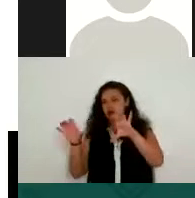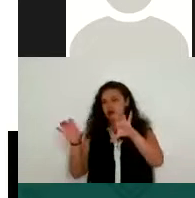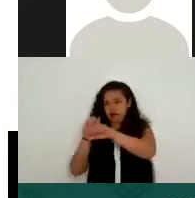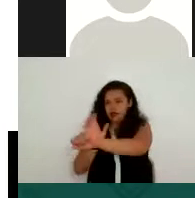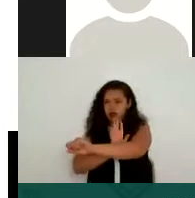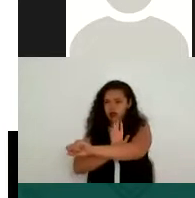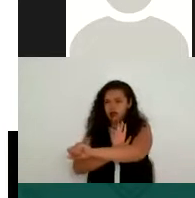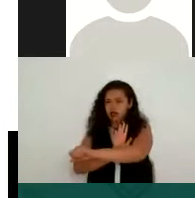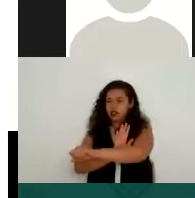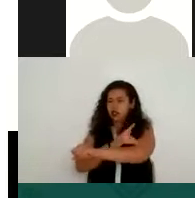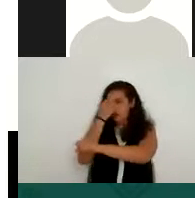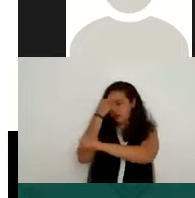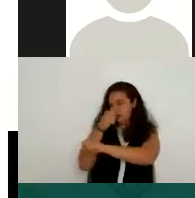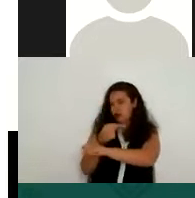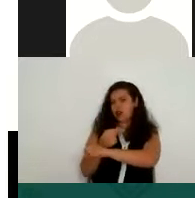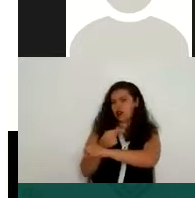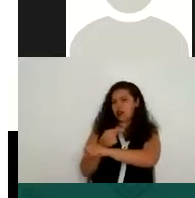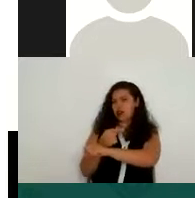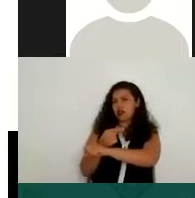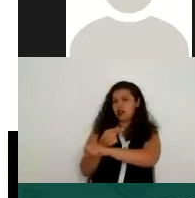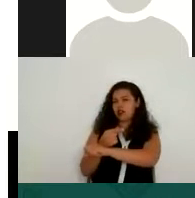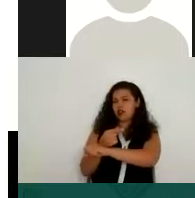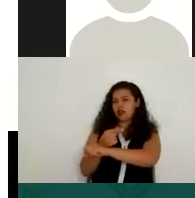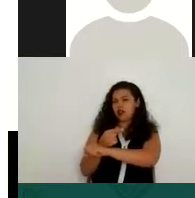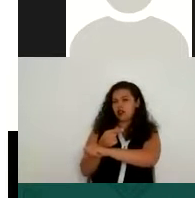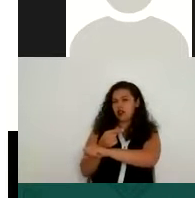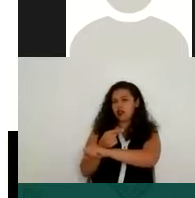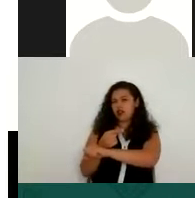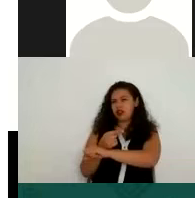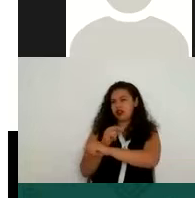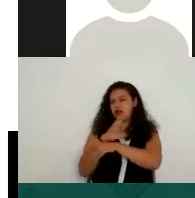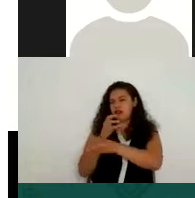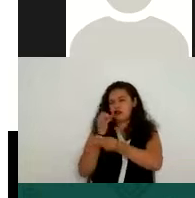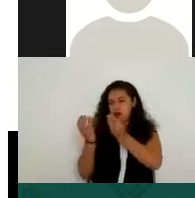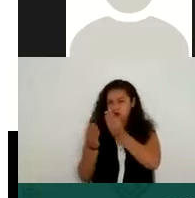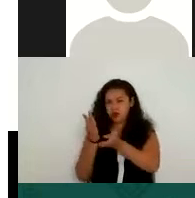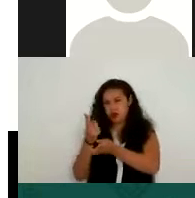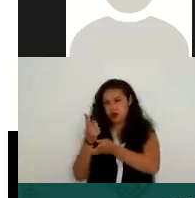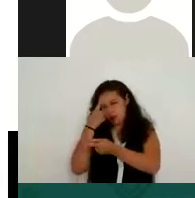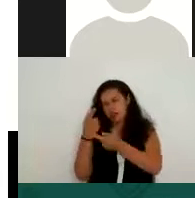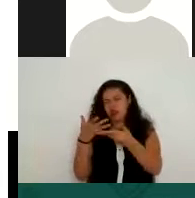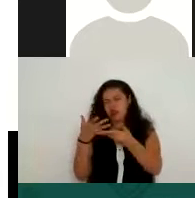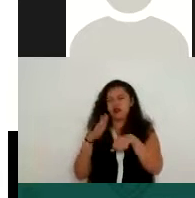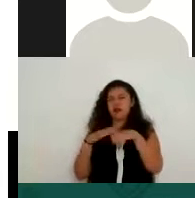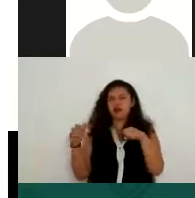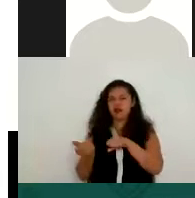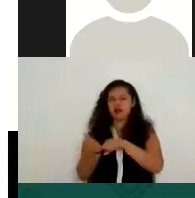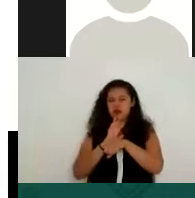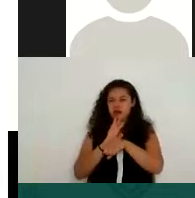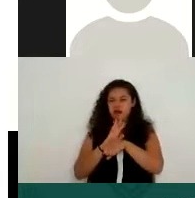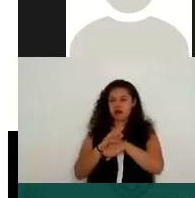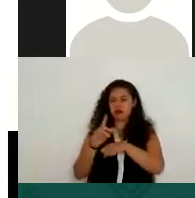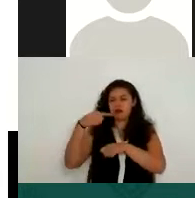impulso de la digitalización desde antes de la pandemia y más con la pandemia pues es también estos mecanismos que